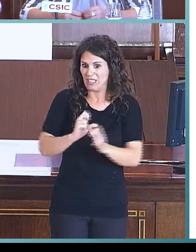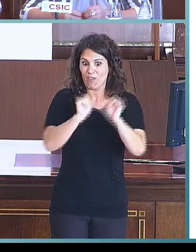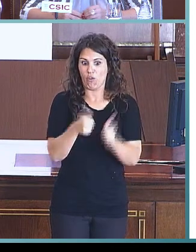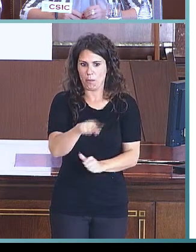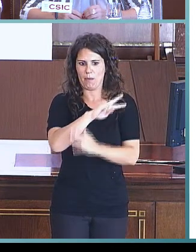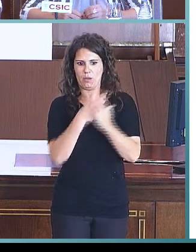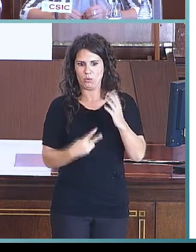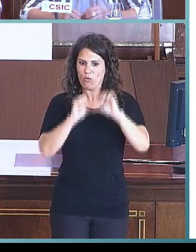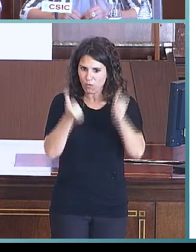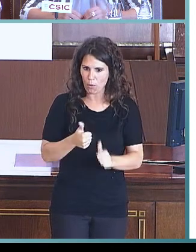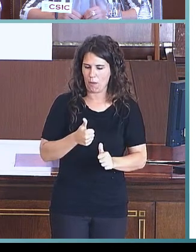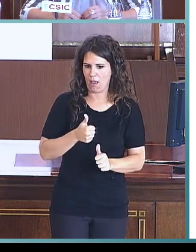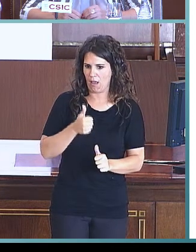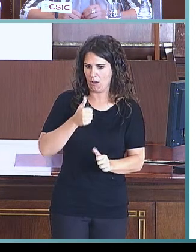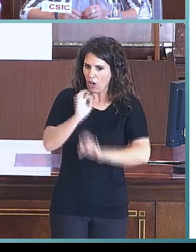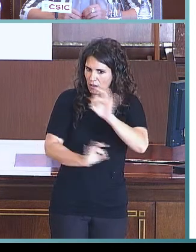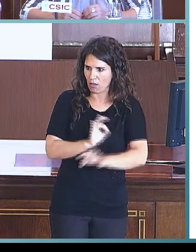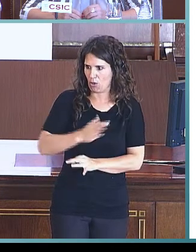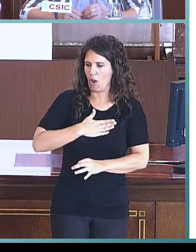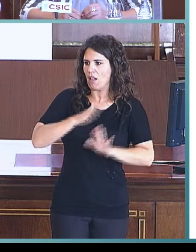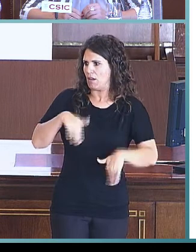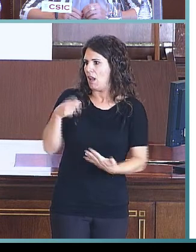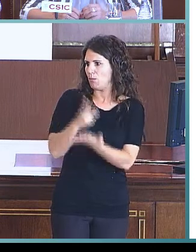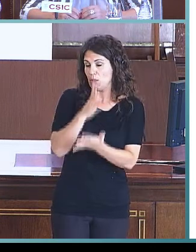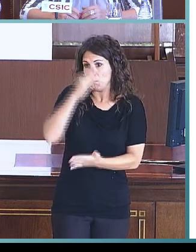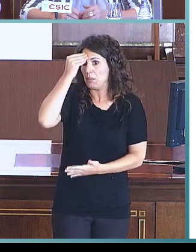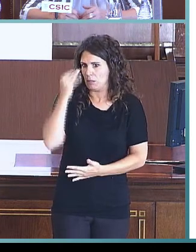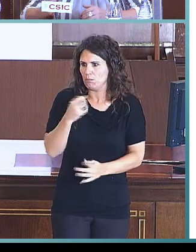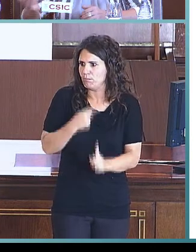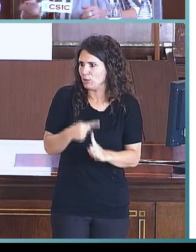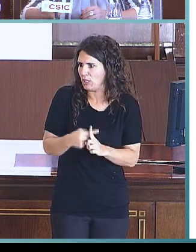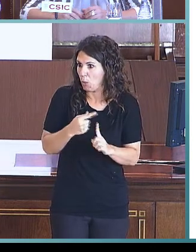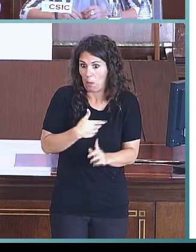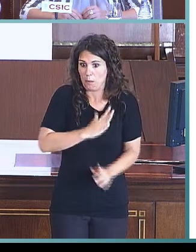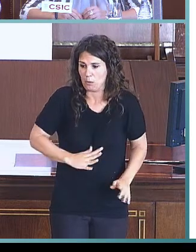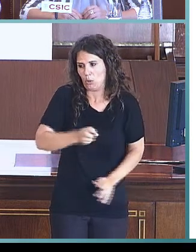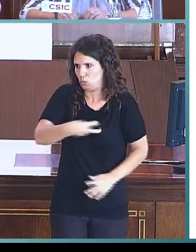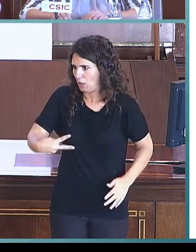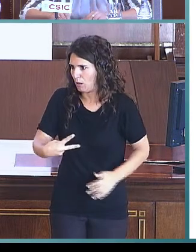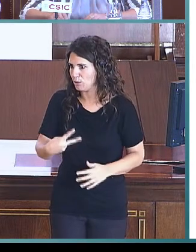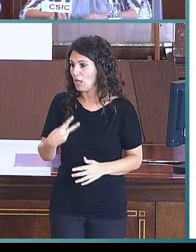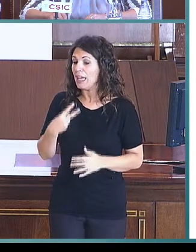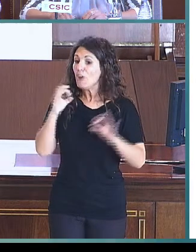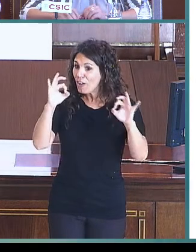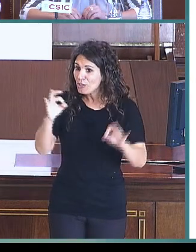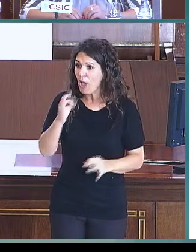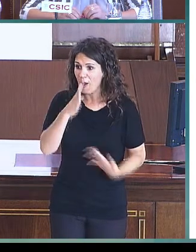bilingüismo, ¿no? Que creemos que está siendo muy positivo, ¿no? Y en concreto os queríamos presentar esta